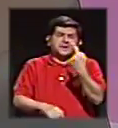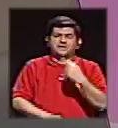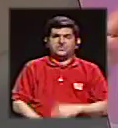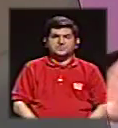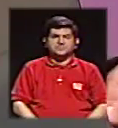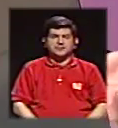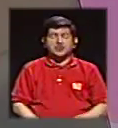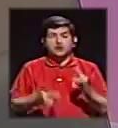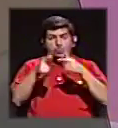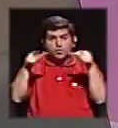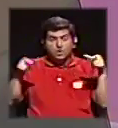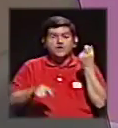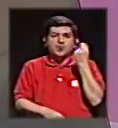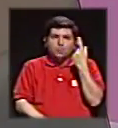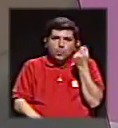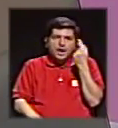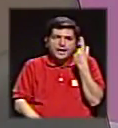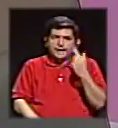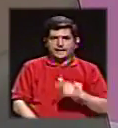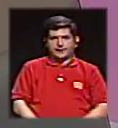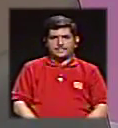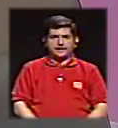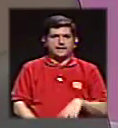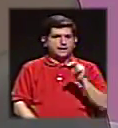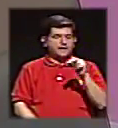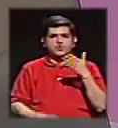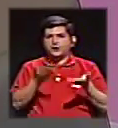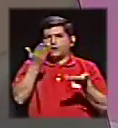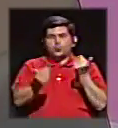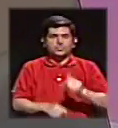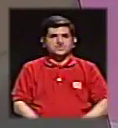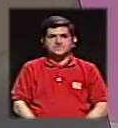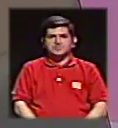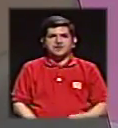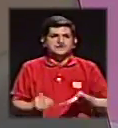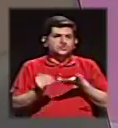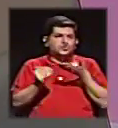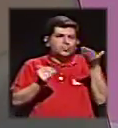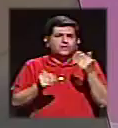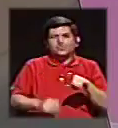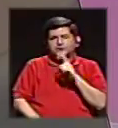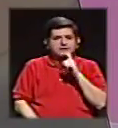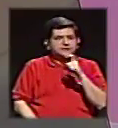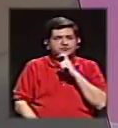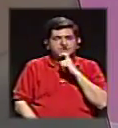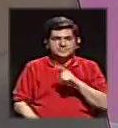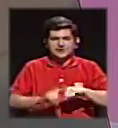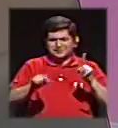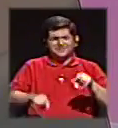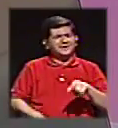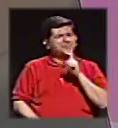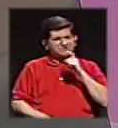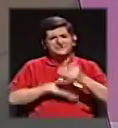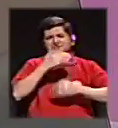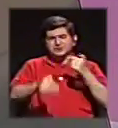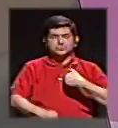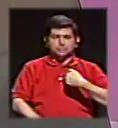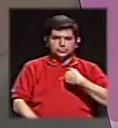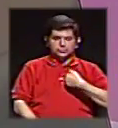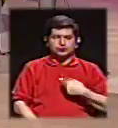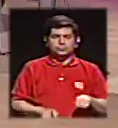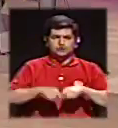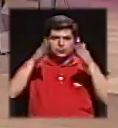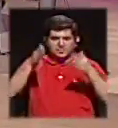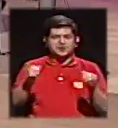en un lenguaje comprensible, no lleno de cosas así complicadas. Pero es muy difícil. Yo que soy aquí